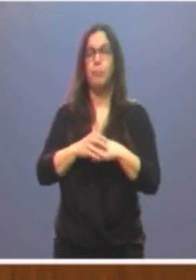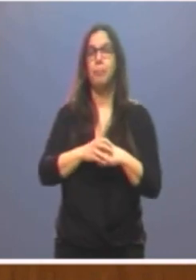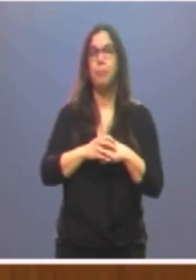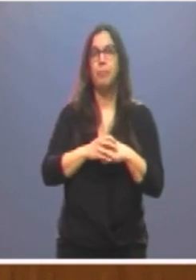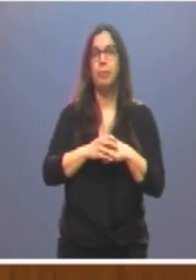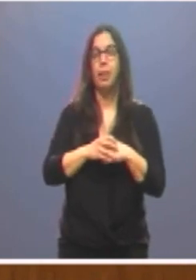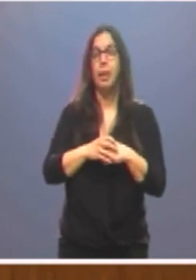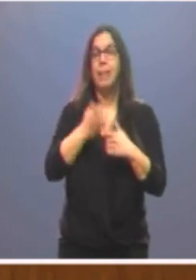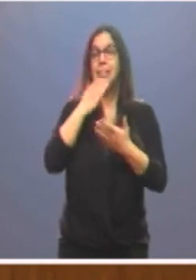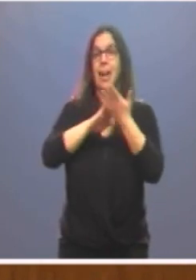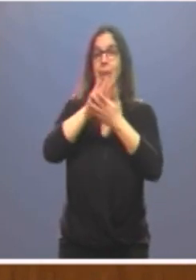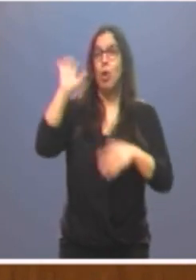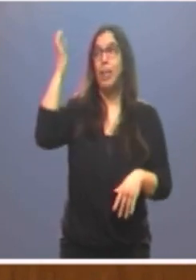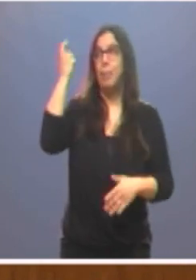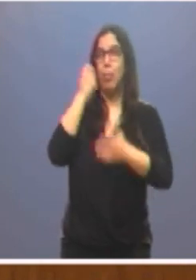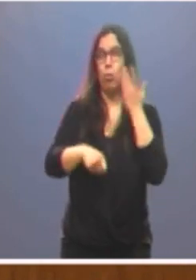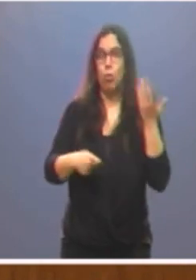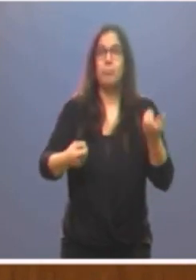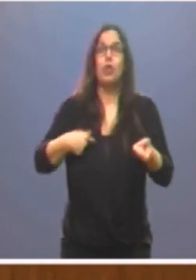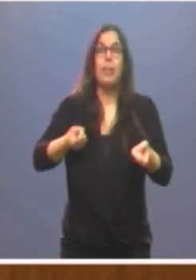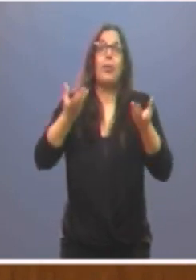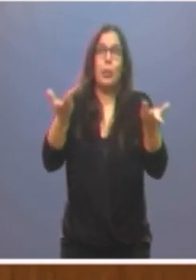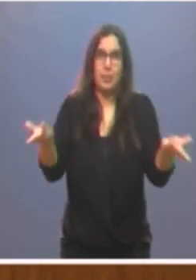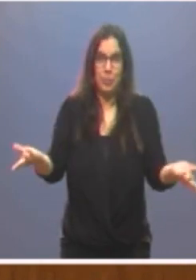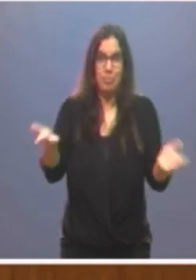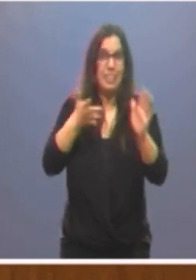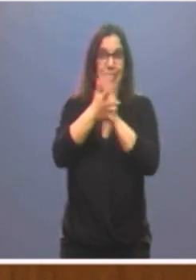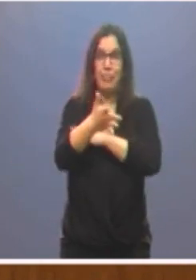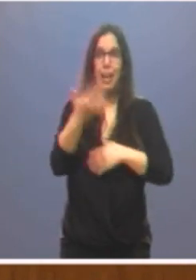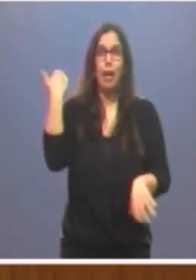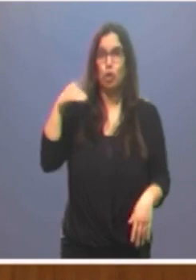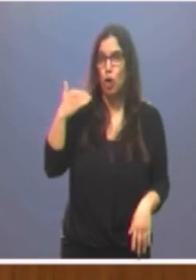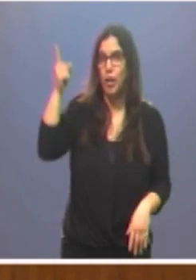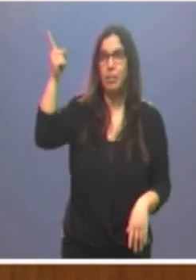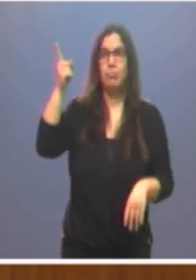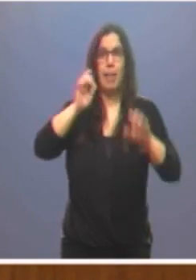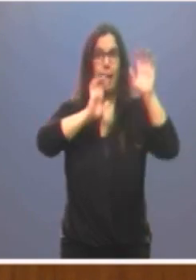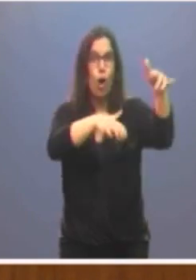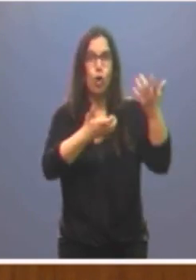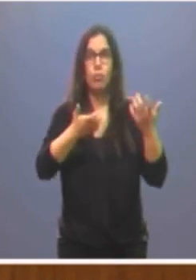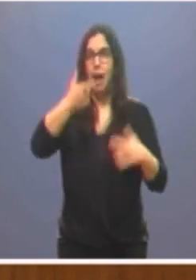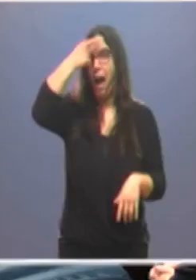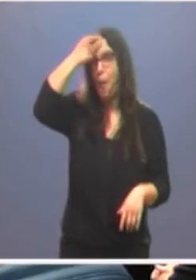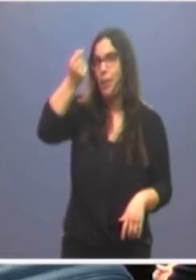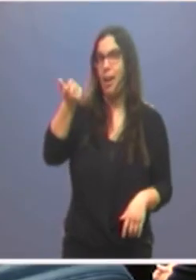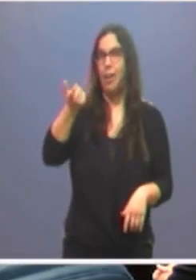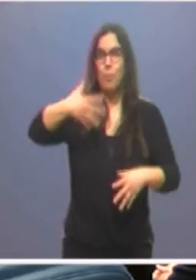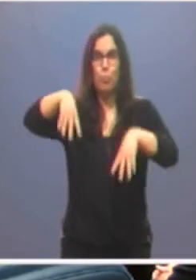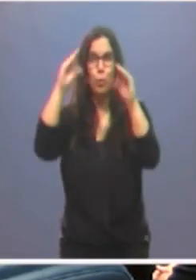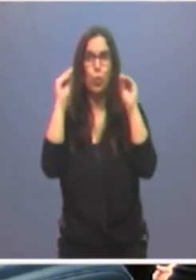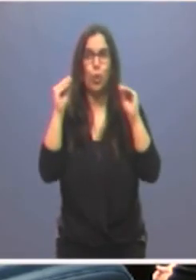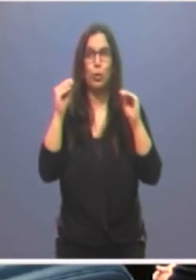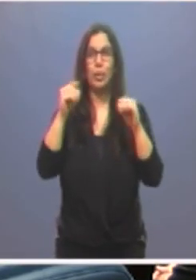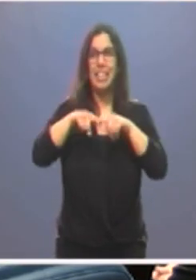duro, ¿qué os voy a decir yo? Es hablar de Soria, de León, de Ávila, Burgos,